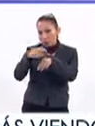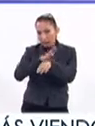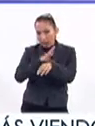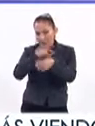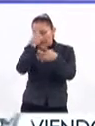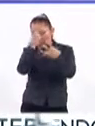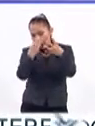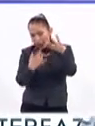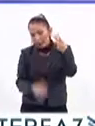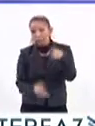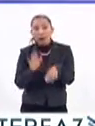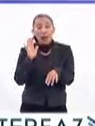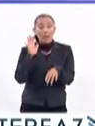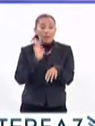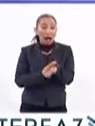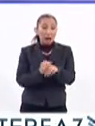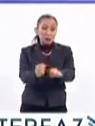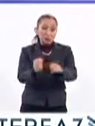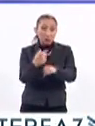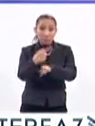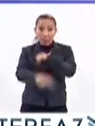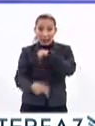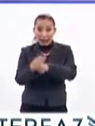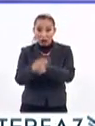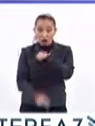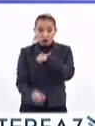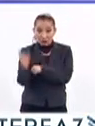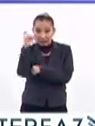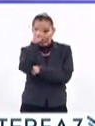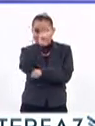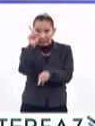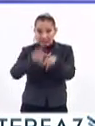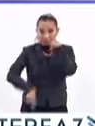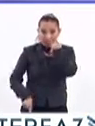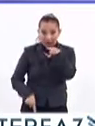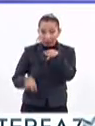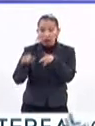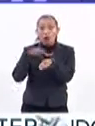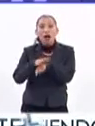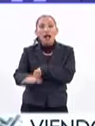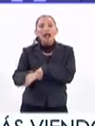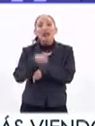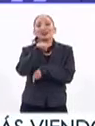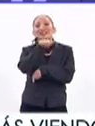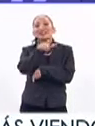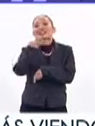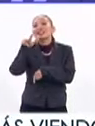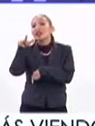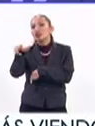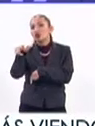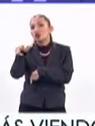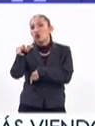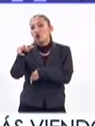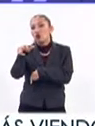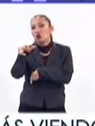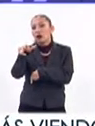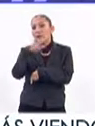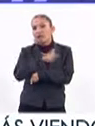existen. Los más fuertes, los más difíciles de contrarrestar son los 16 y el 18.